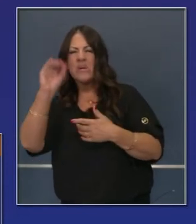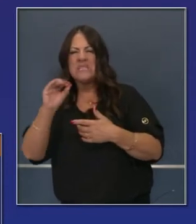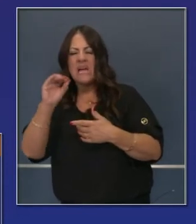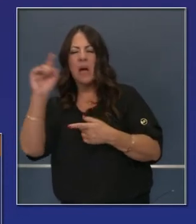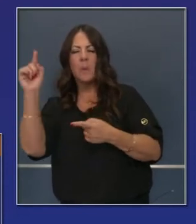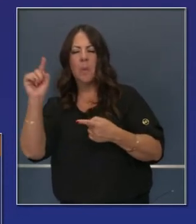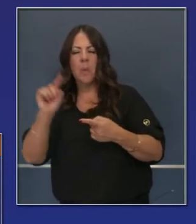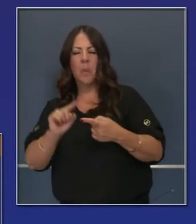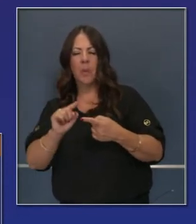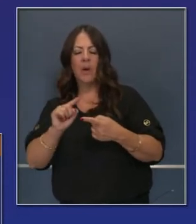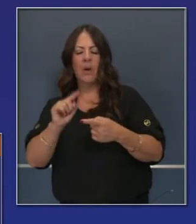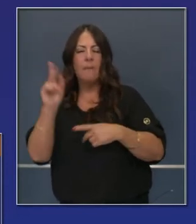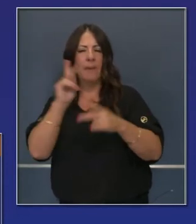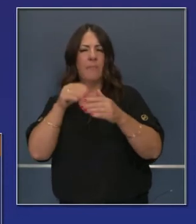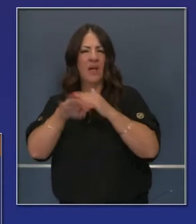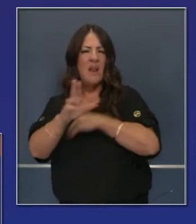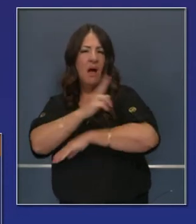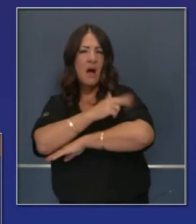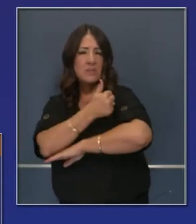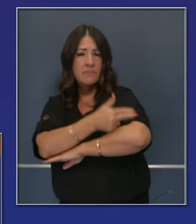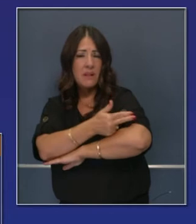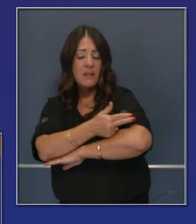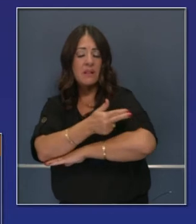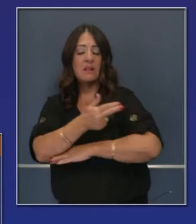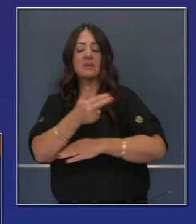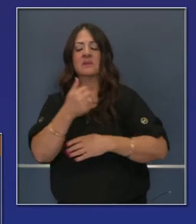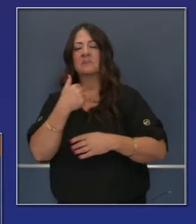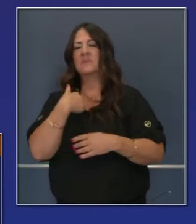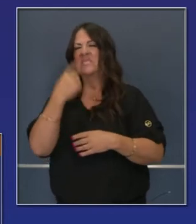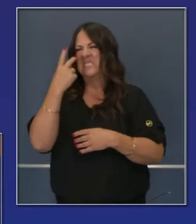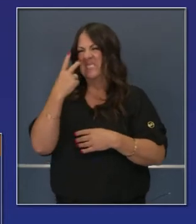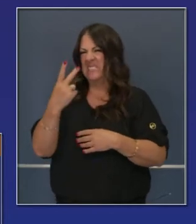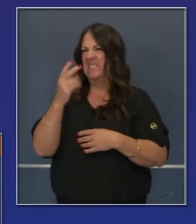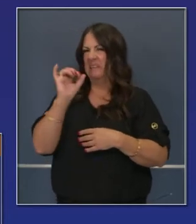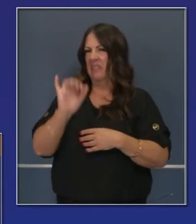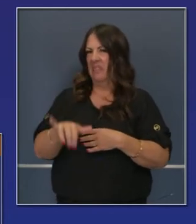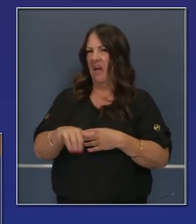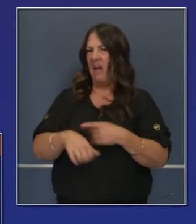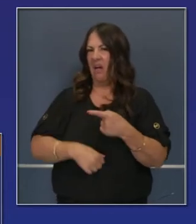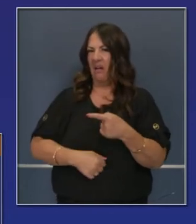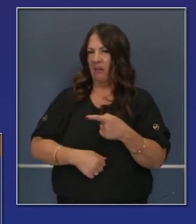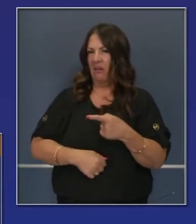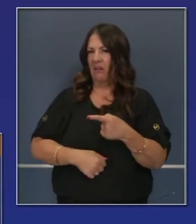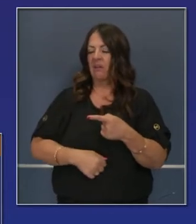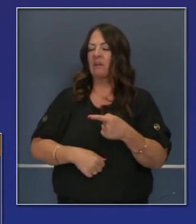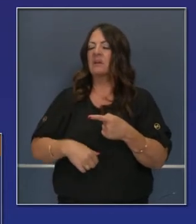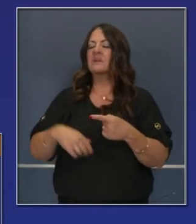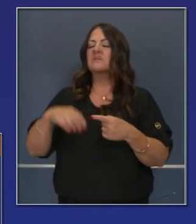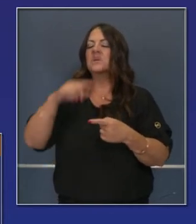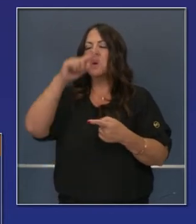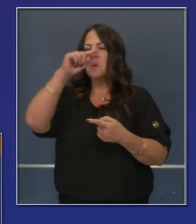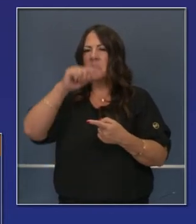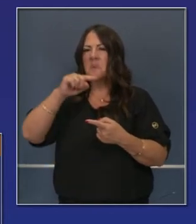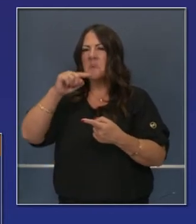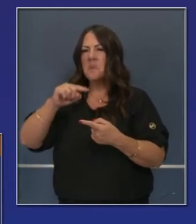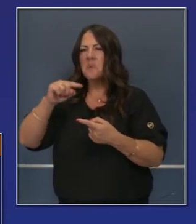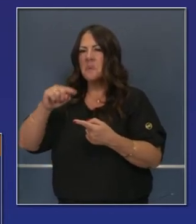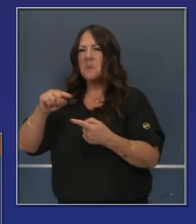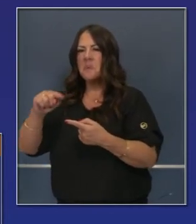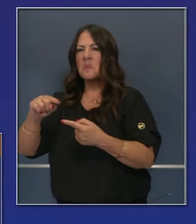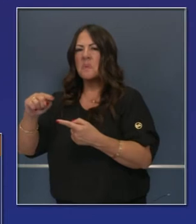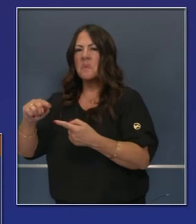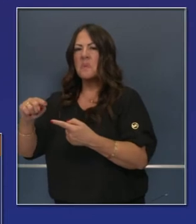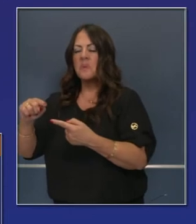dos semanas, una disminución de 4% en hospitalizaciones. Lo que vemos es que hay una reducción en el número de,